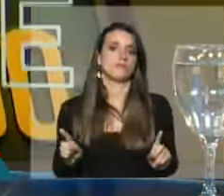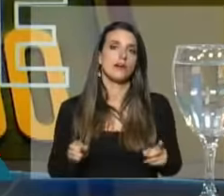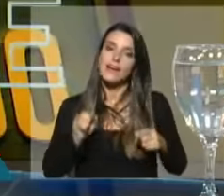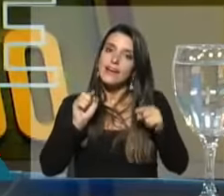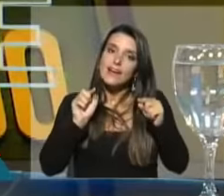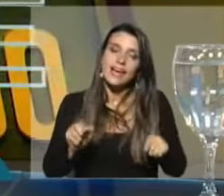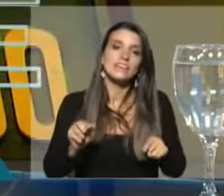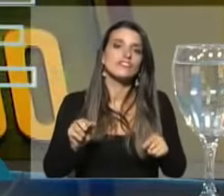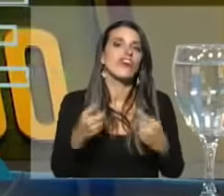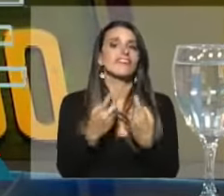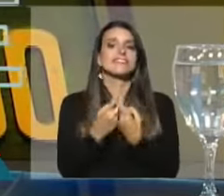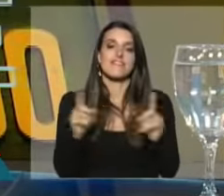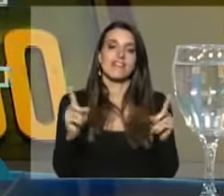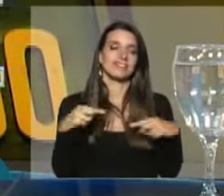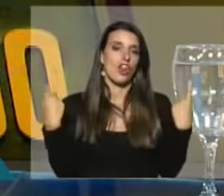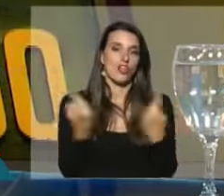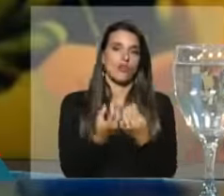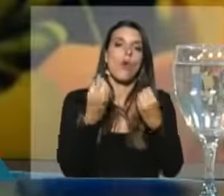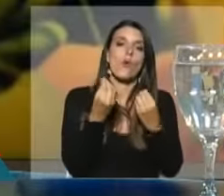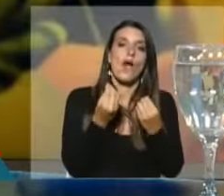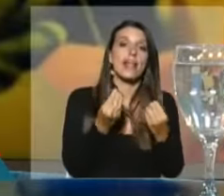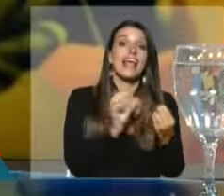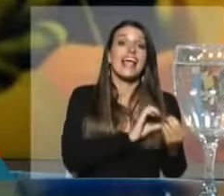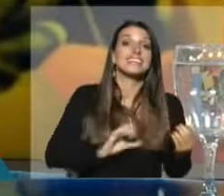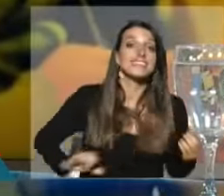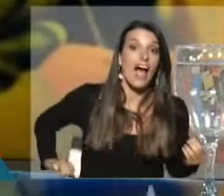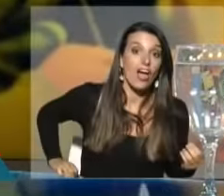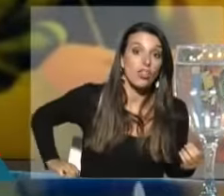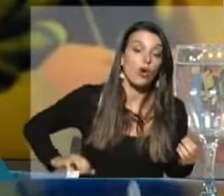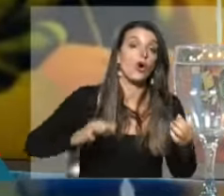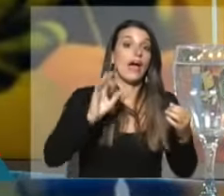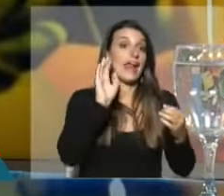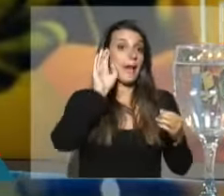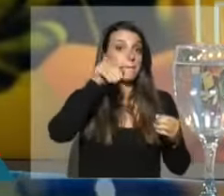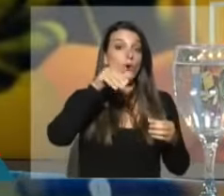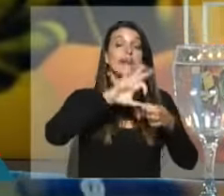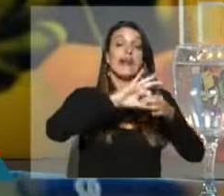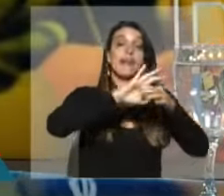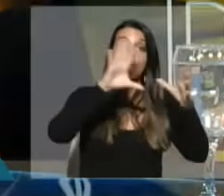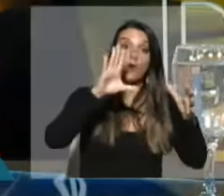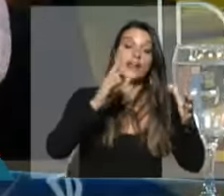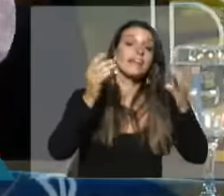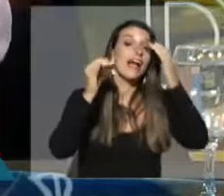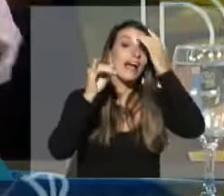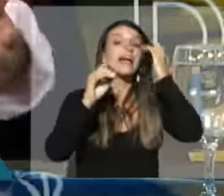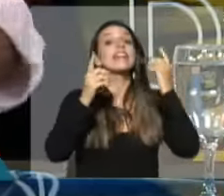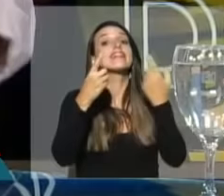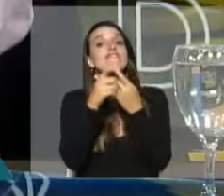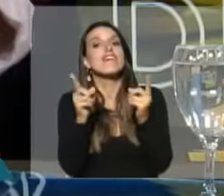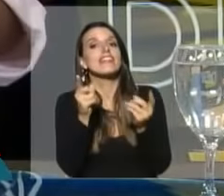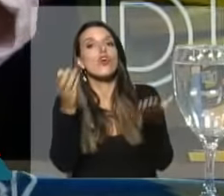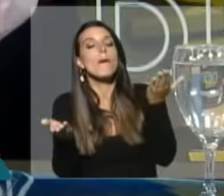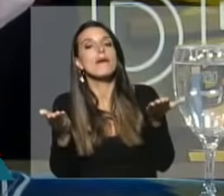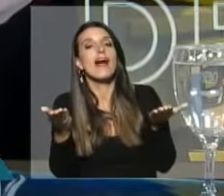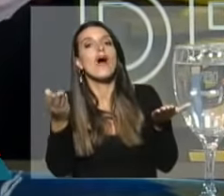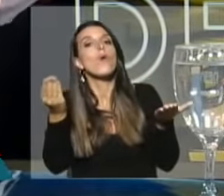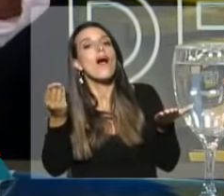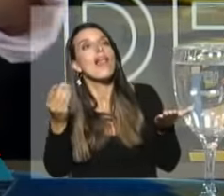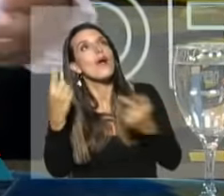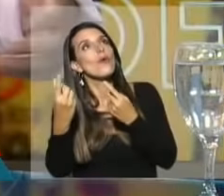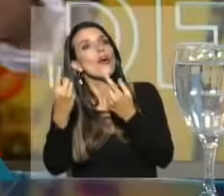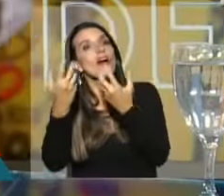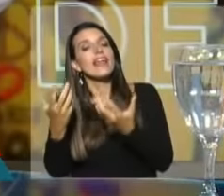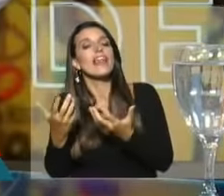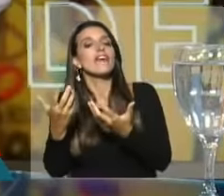Eso es lo que nos diferencia entre un Estado en una república democrática y lo que es, empiezan a